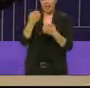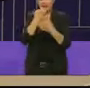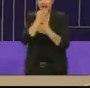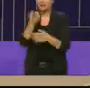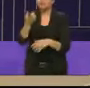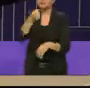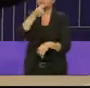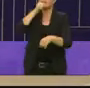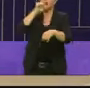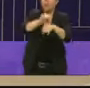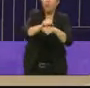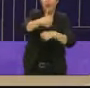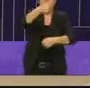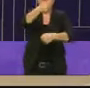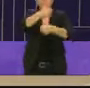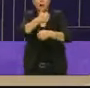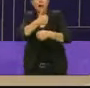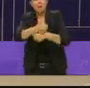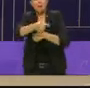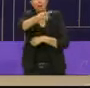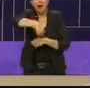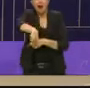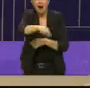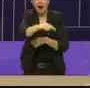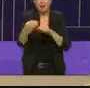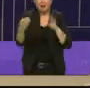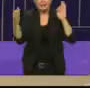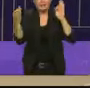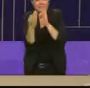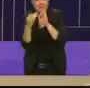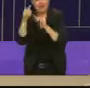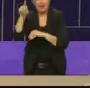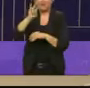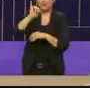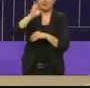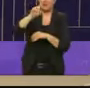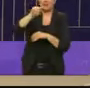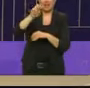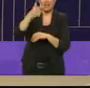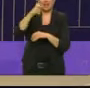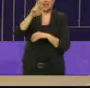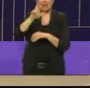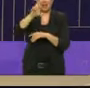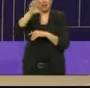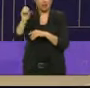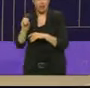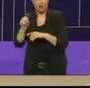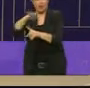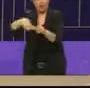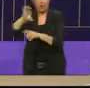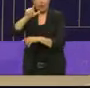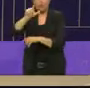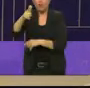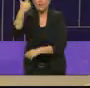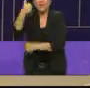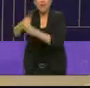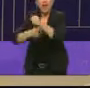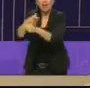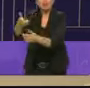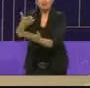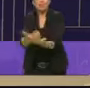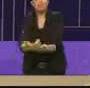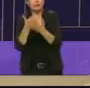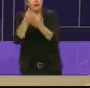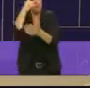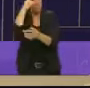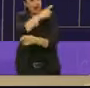secundaria y de la primaria muy cerca de la unidad Vicente Guerrero de la Supermanzana 7 que llevan siete años esperando que les